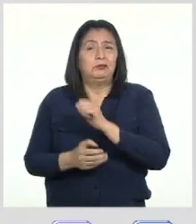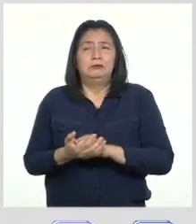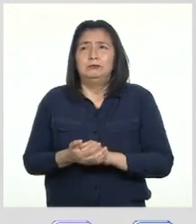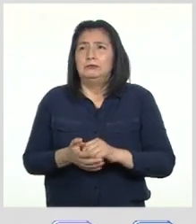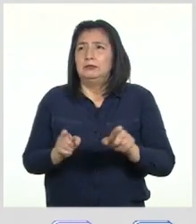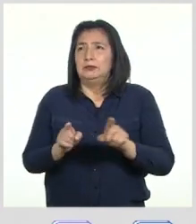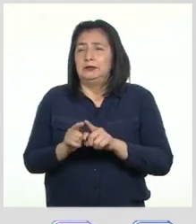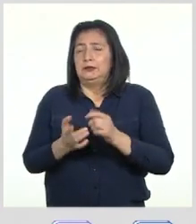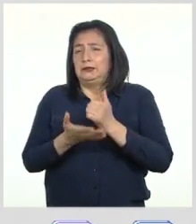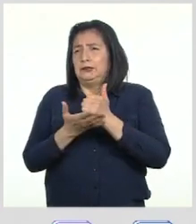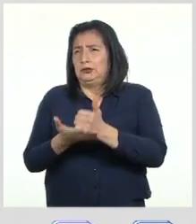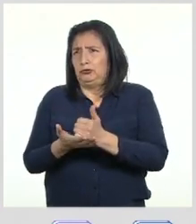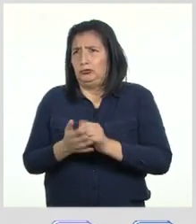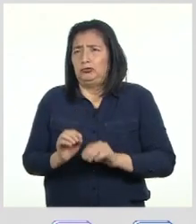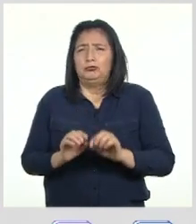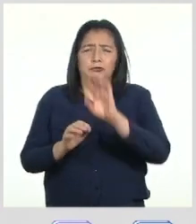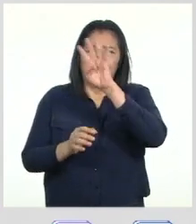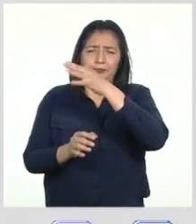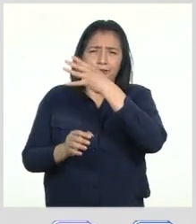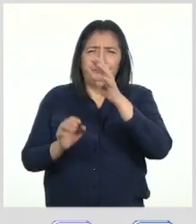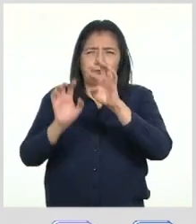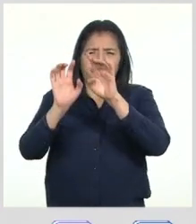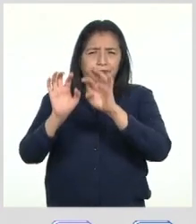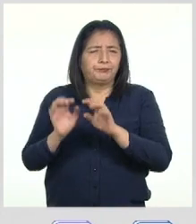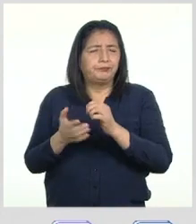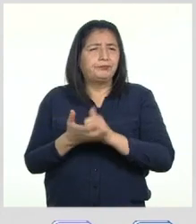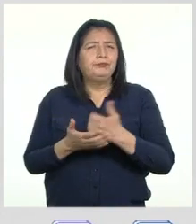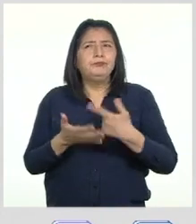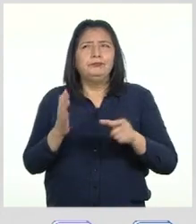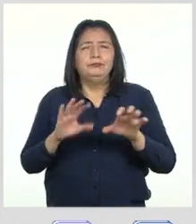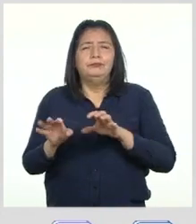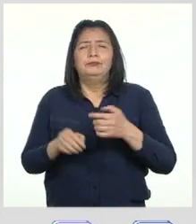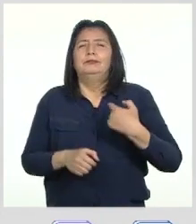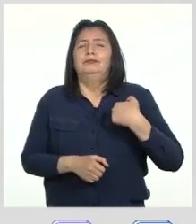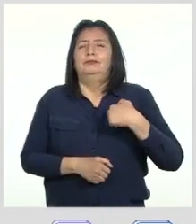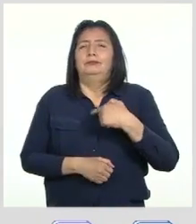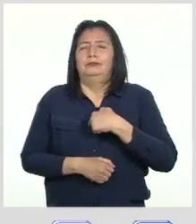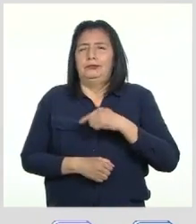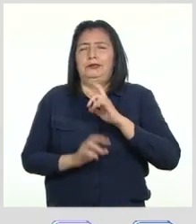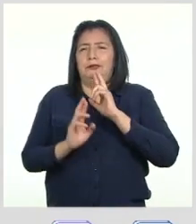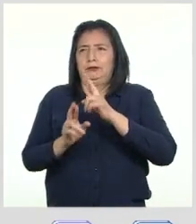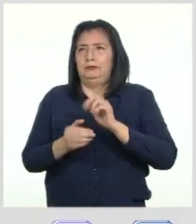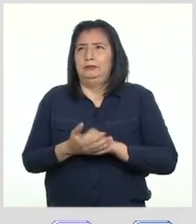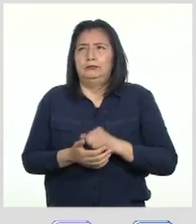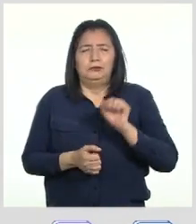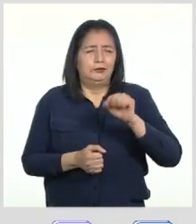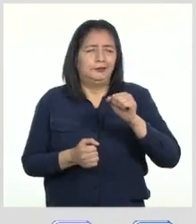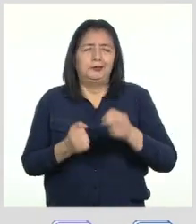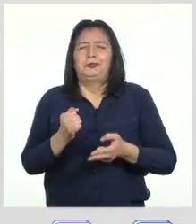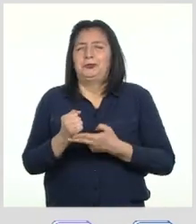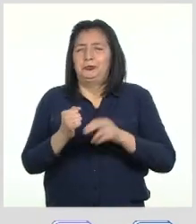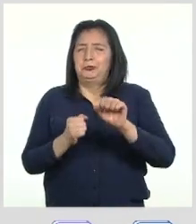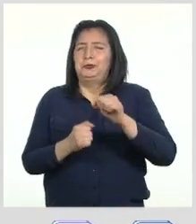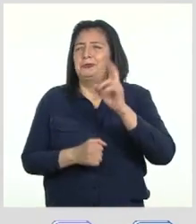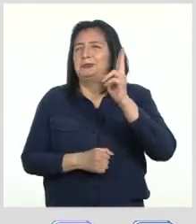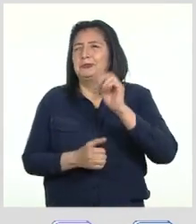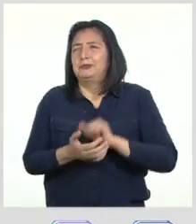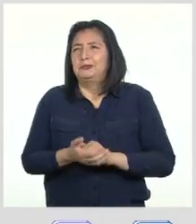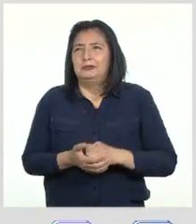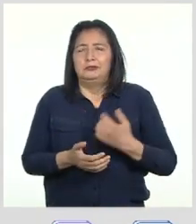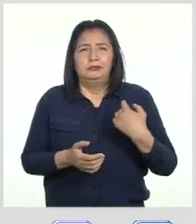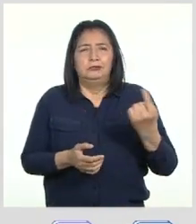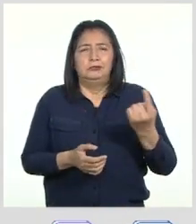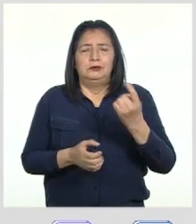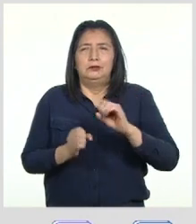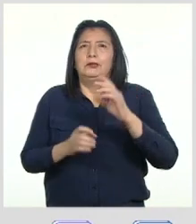Y se ayuden completando su tabla Que nos ayudará a construir nuestra respuesta Estoy más que segura de eso, profesora Cada día